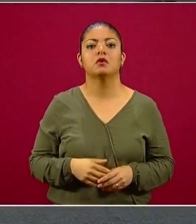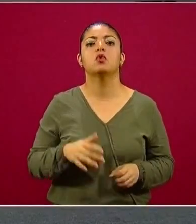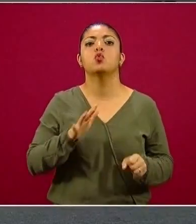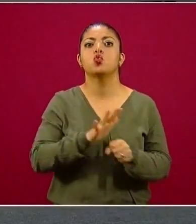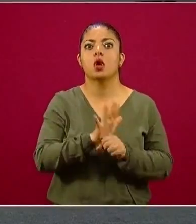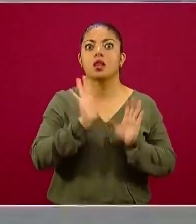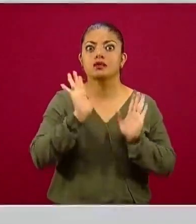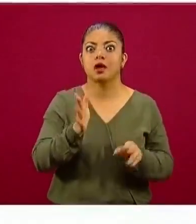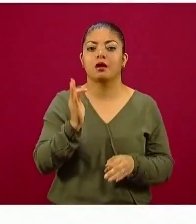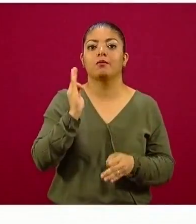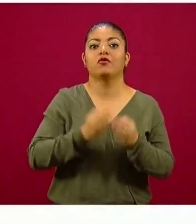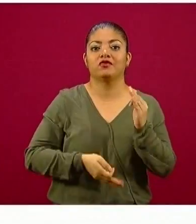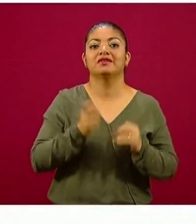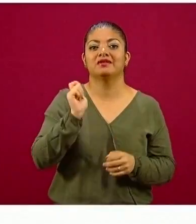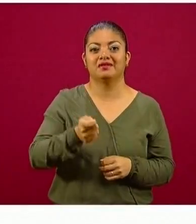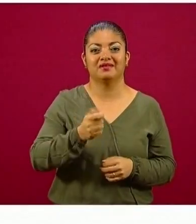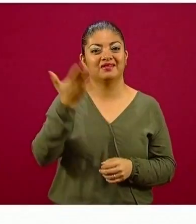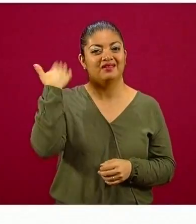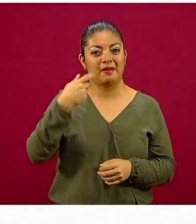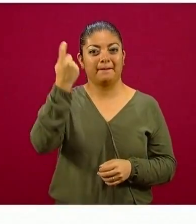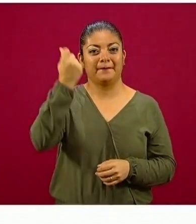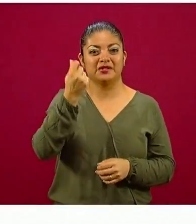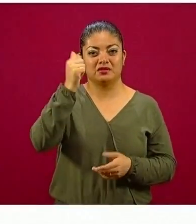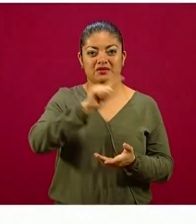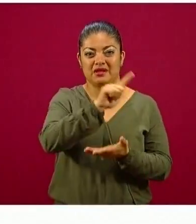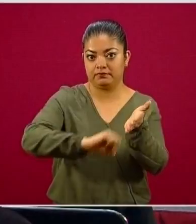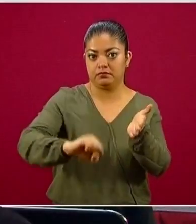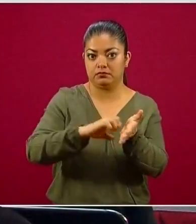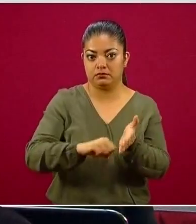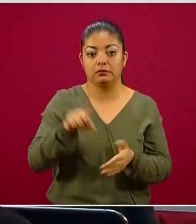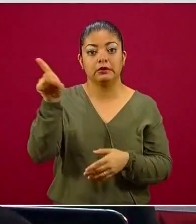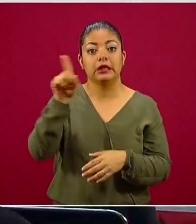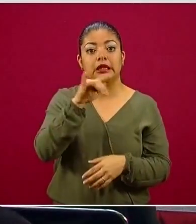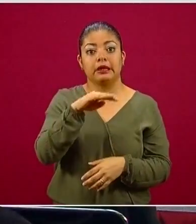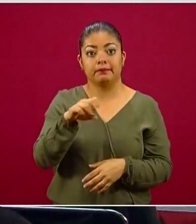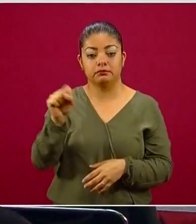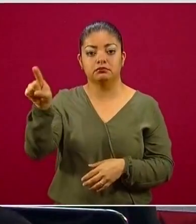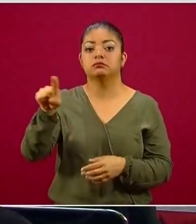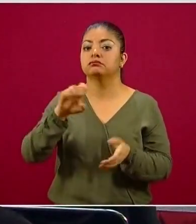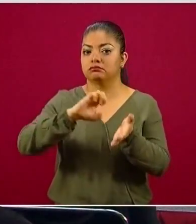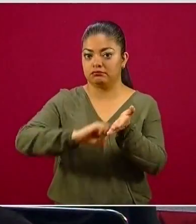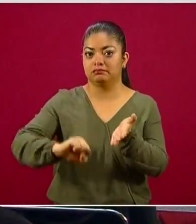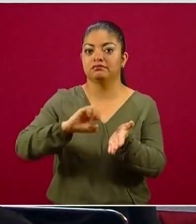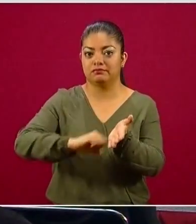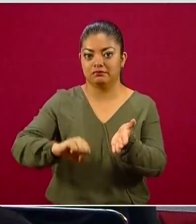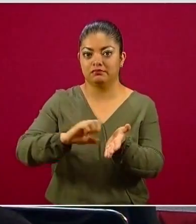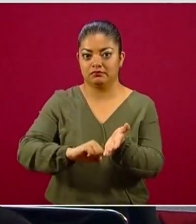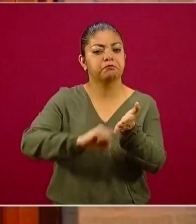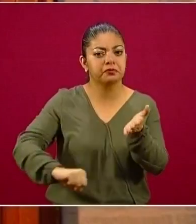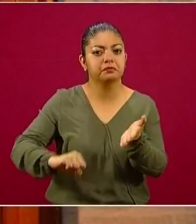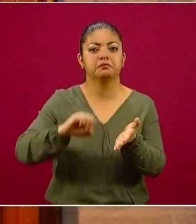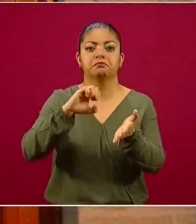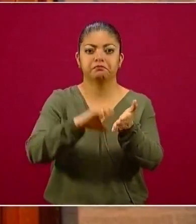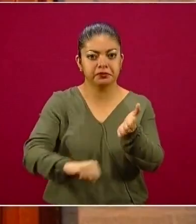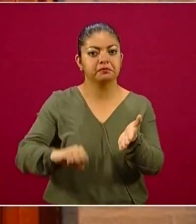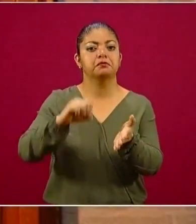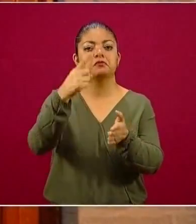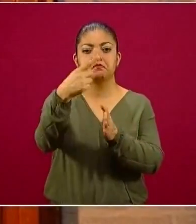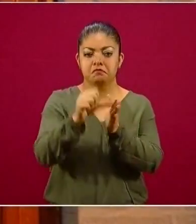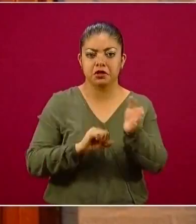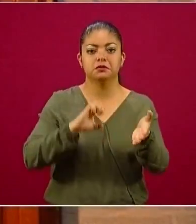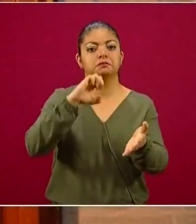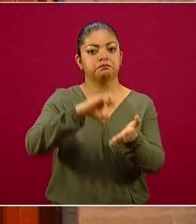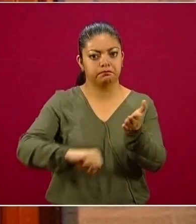llevan 317 mil 645 cuentas activadas en los bancos por parte de los beneficiarios, dispersándose 7 mil